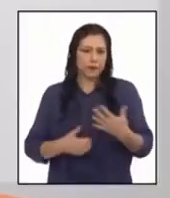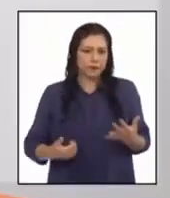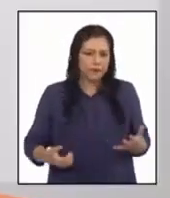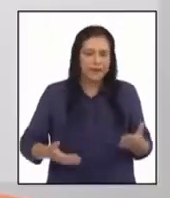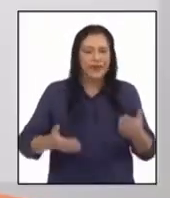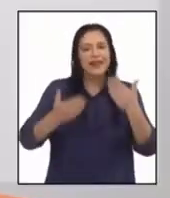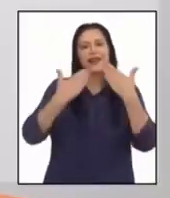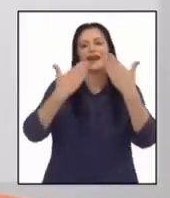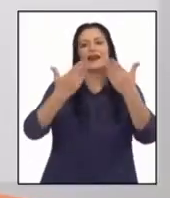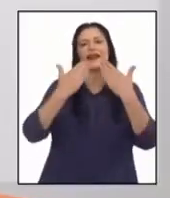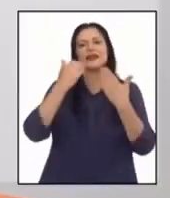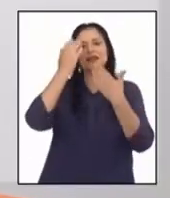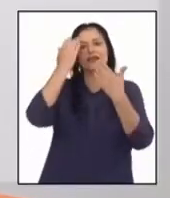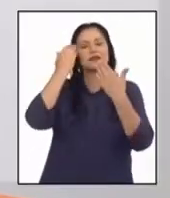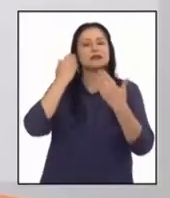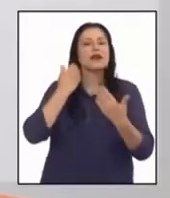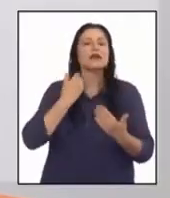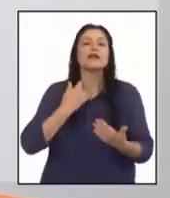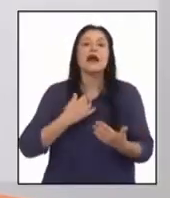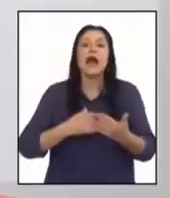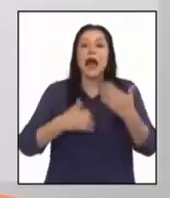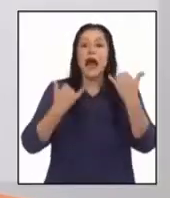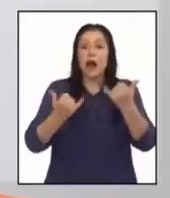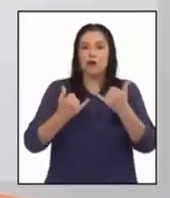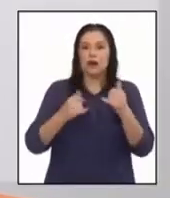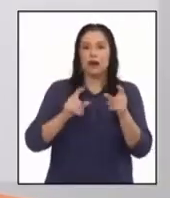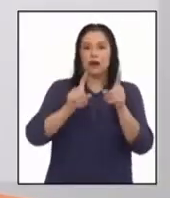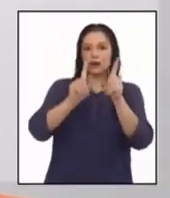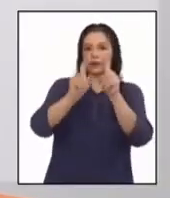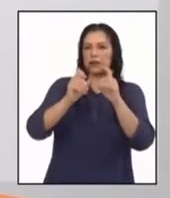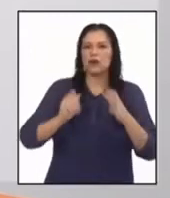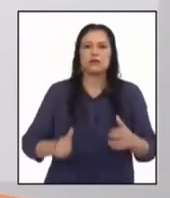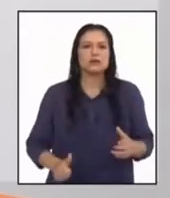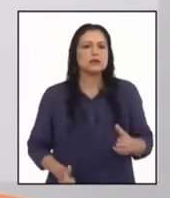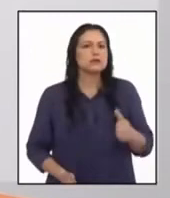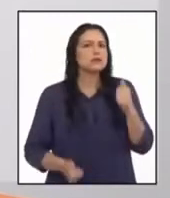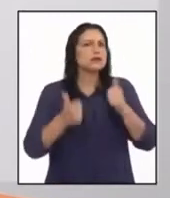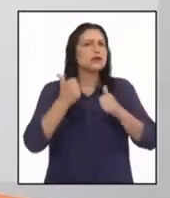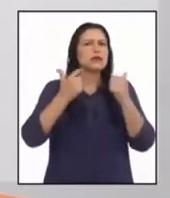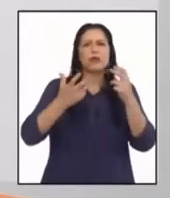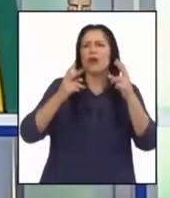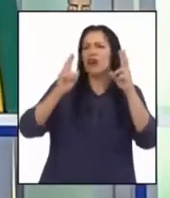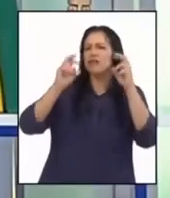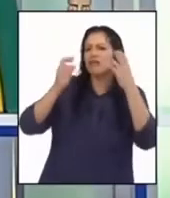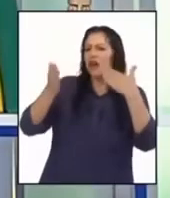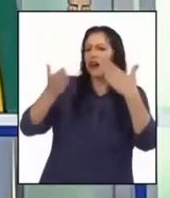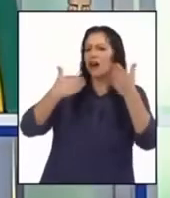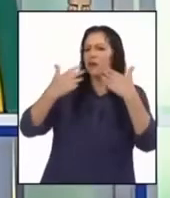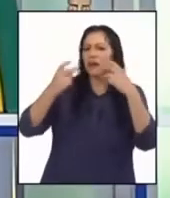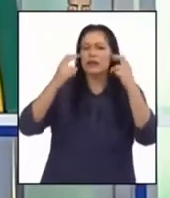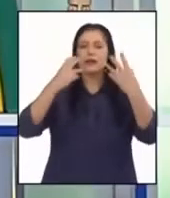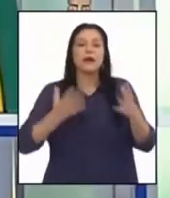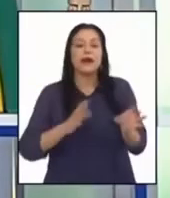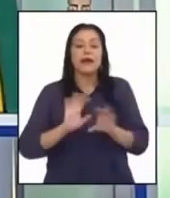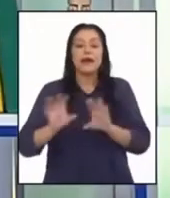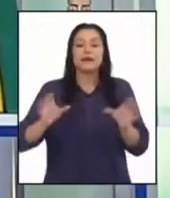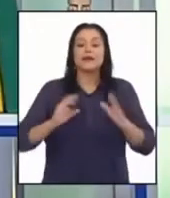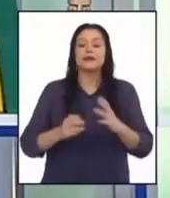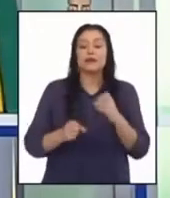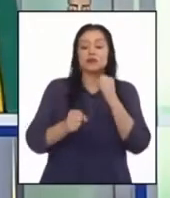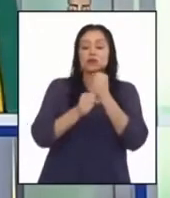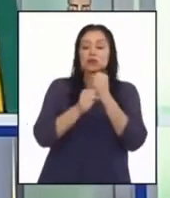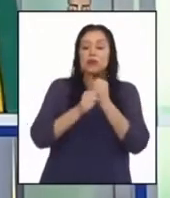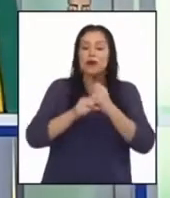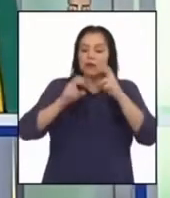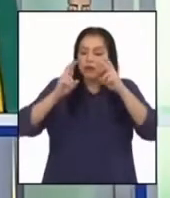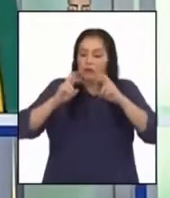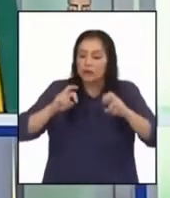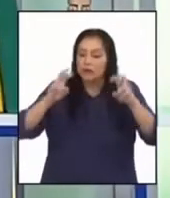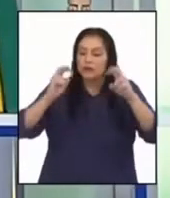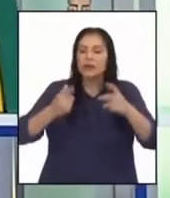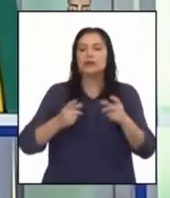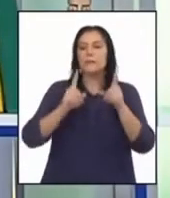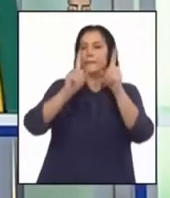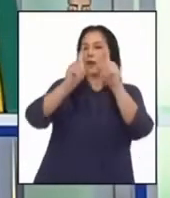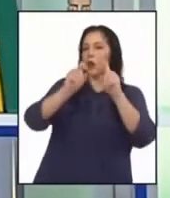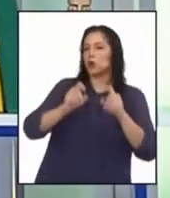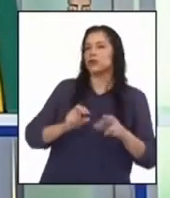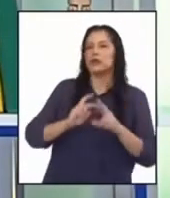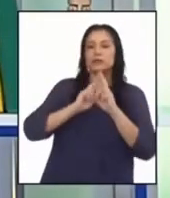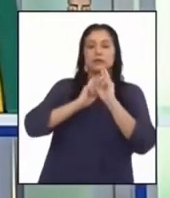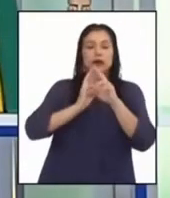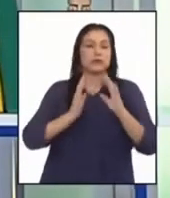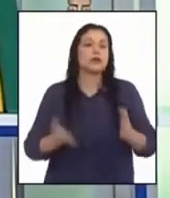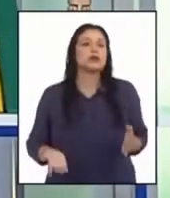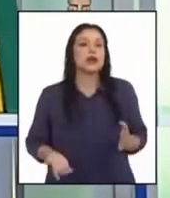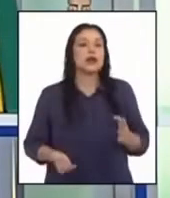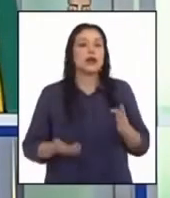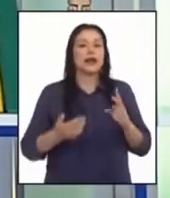Gracias chicos. Ahora les pregunto, ¿de qué trata la situación? De realizar un trabajo de indagación en el que hay preguntas por responder.